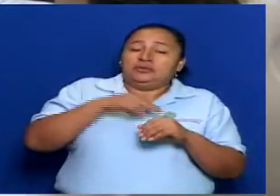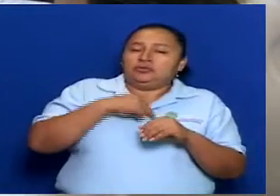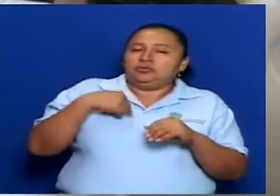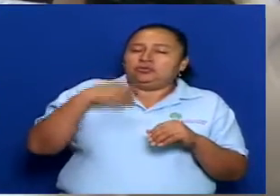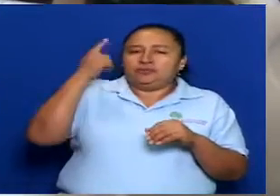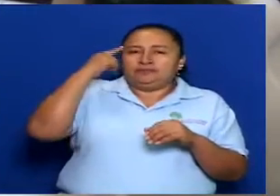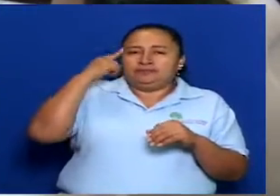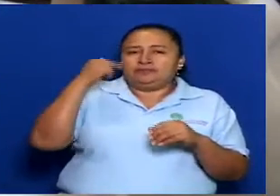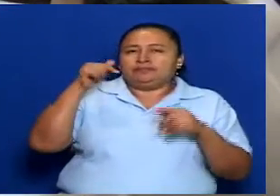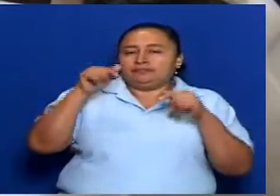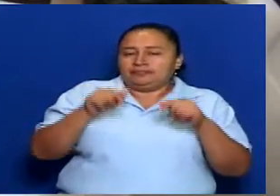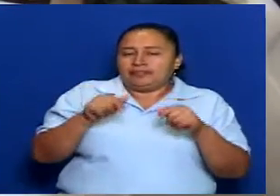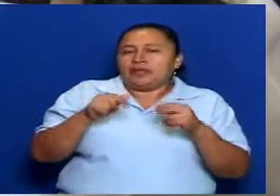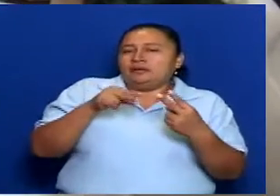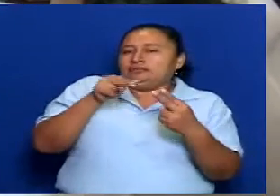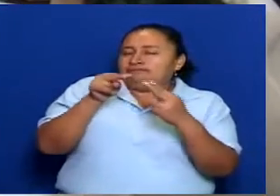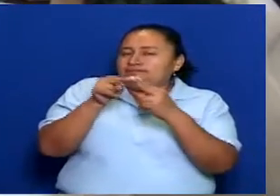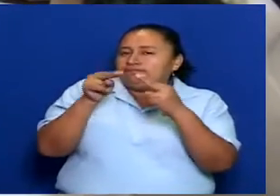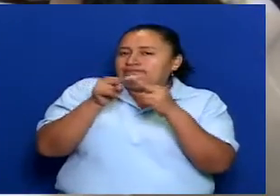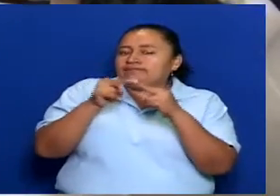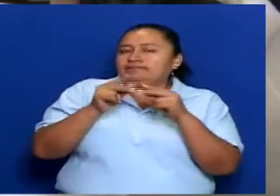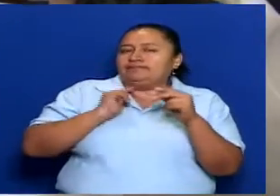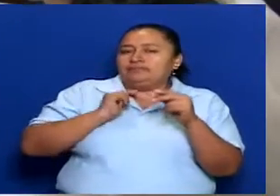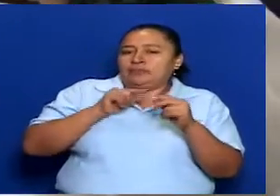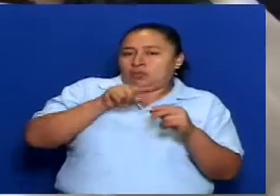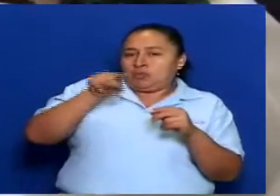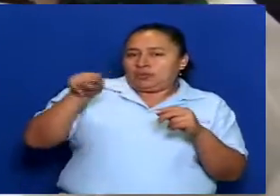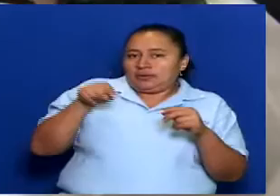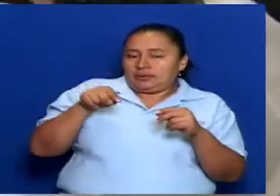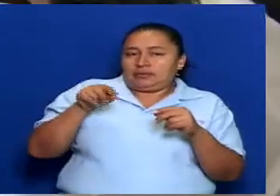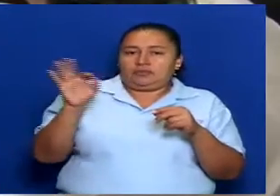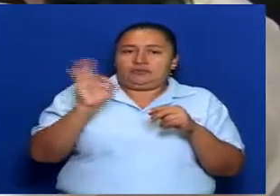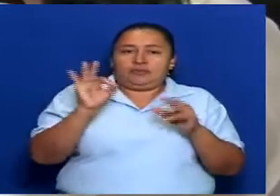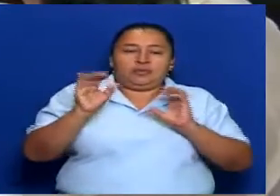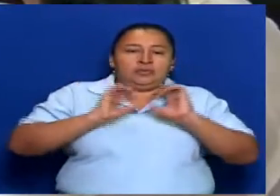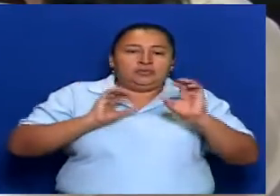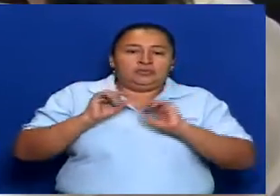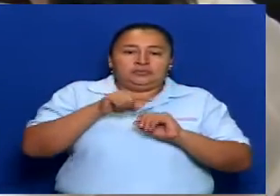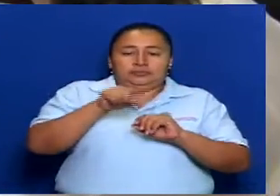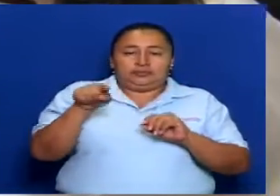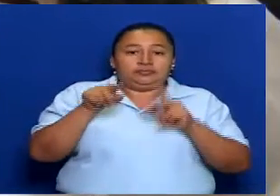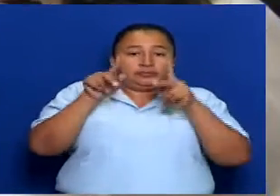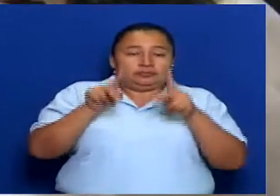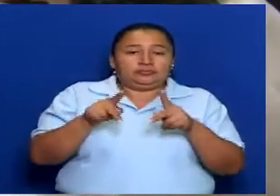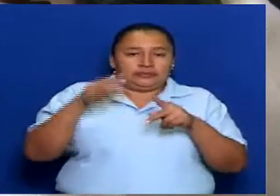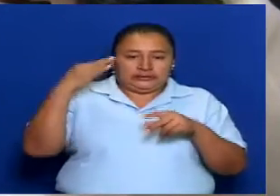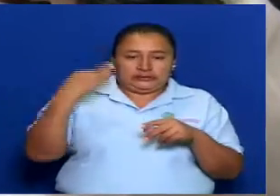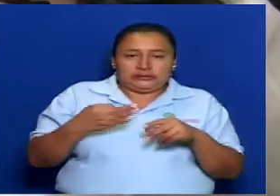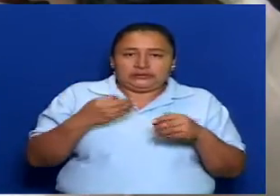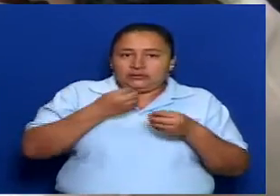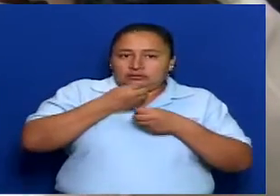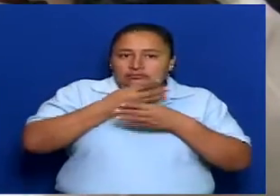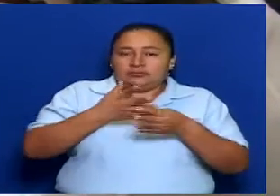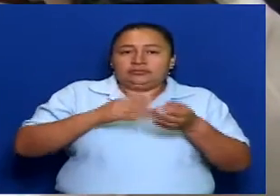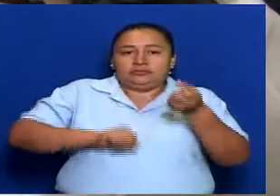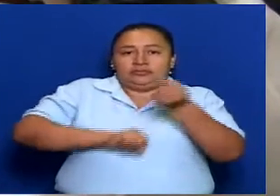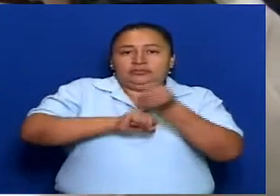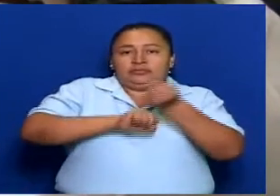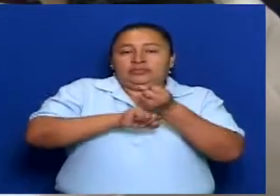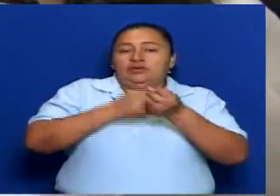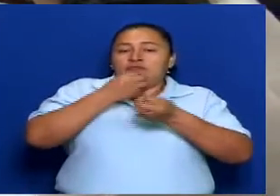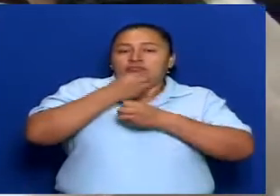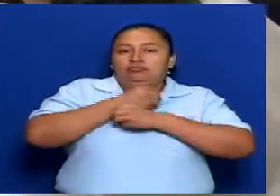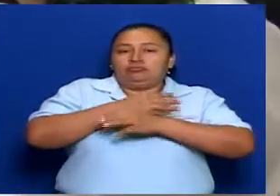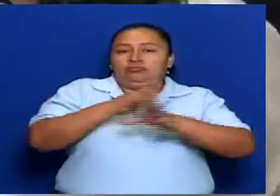sentimos que la vinculación con ustedes como medios, que son los que garanticen y la apoyan para que la